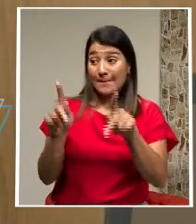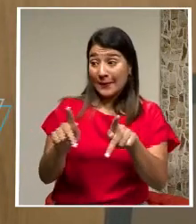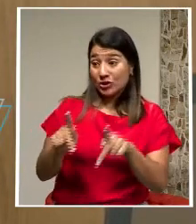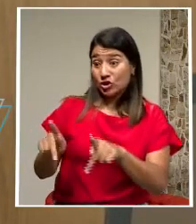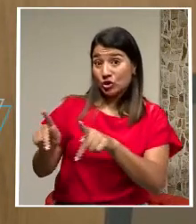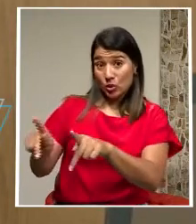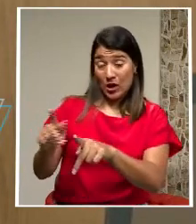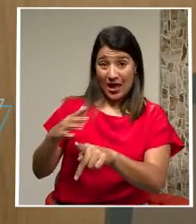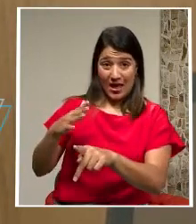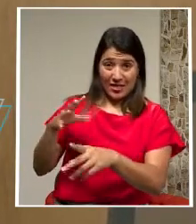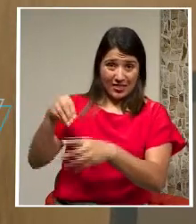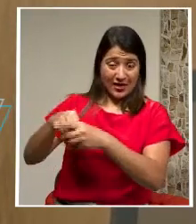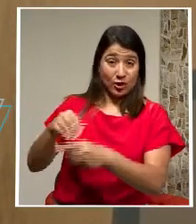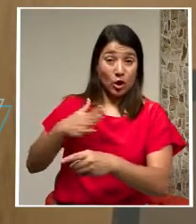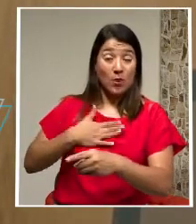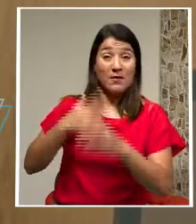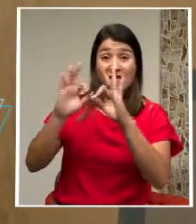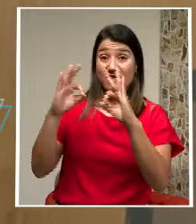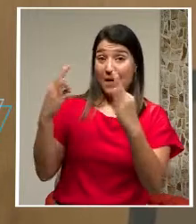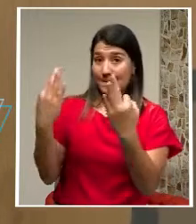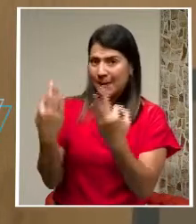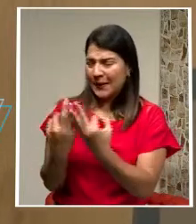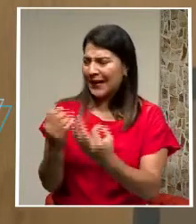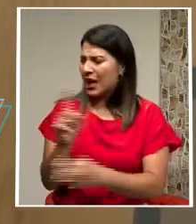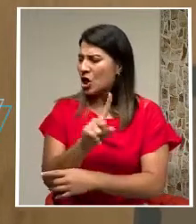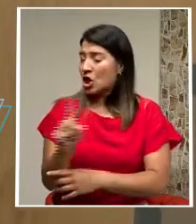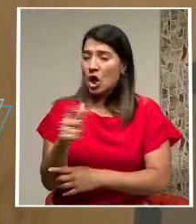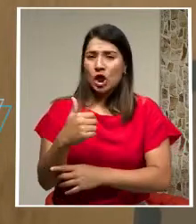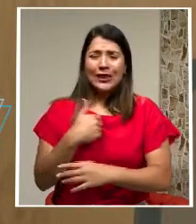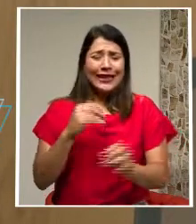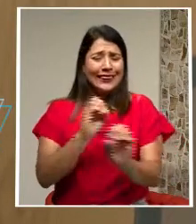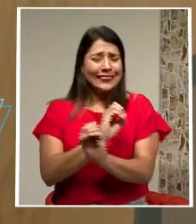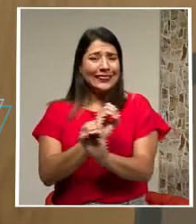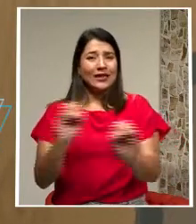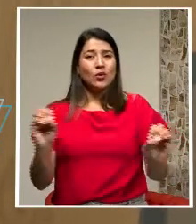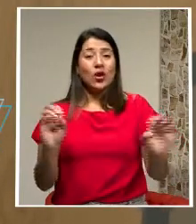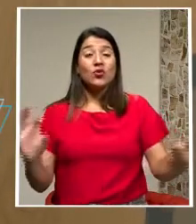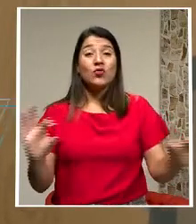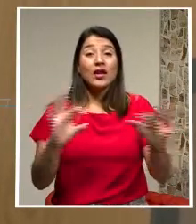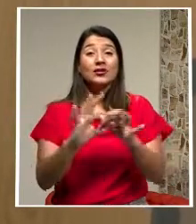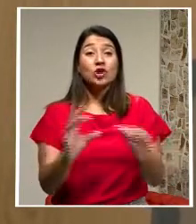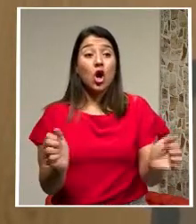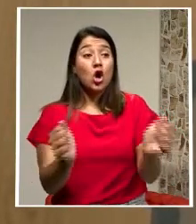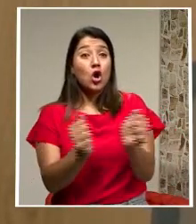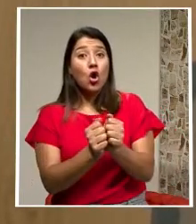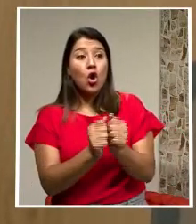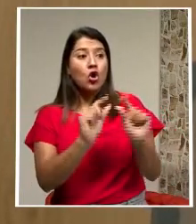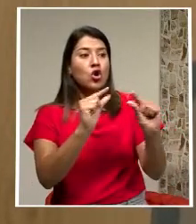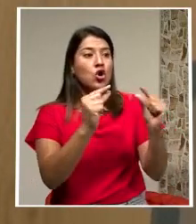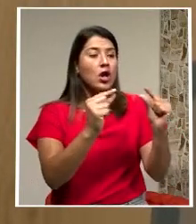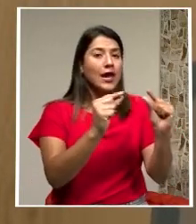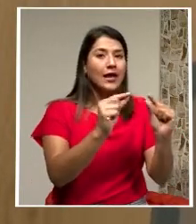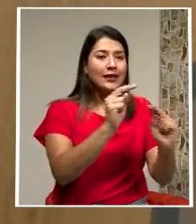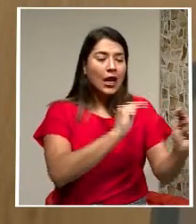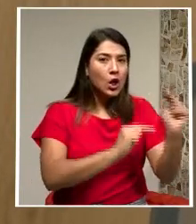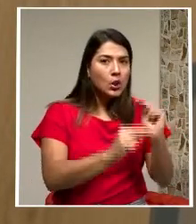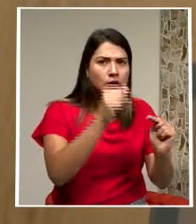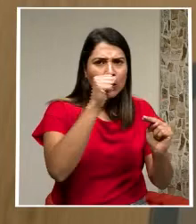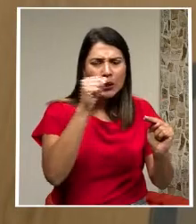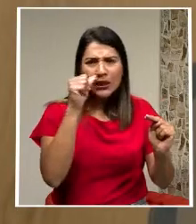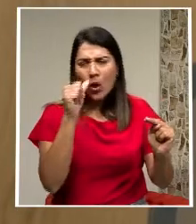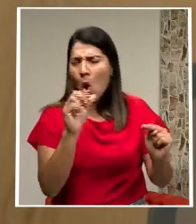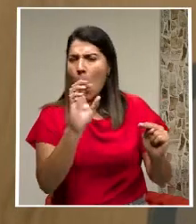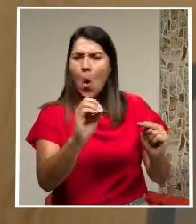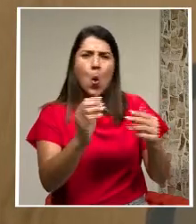familia tiene ni por asomo ningún vínculo con el crimen organizado ni con cualquier